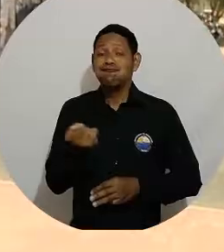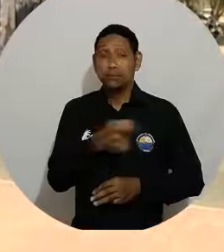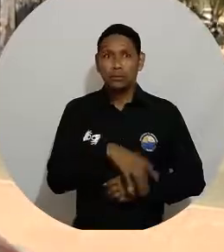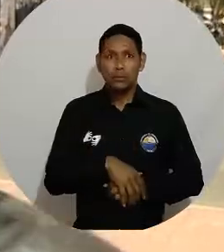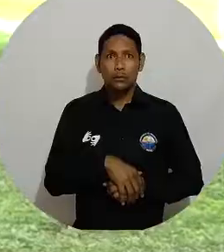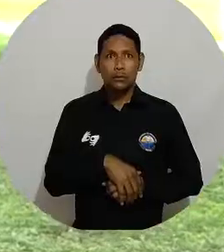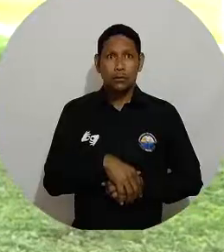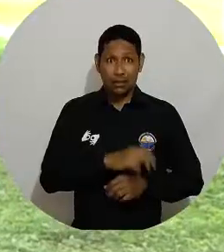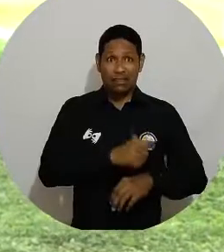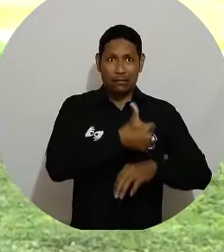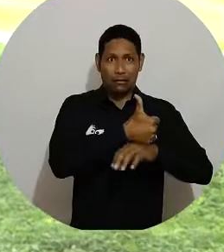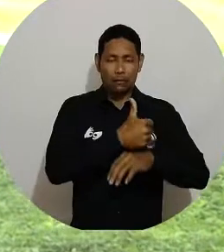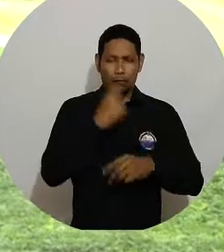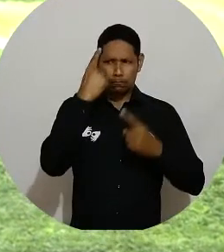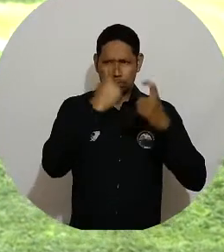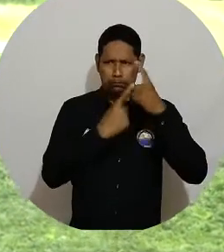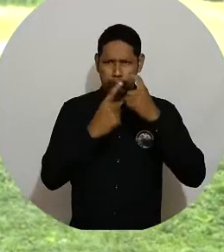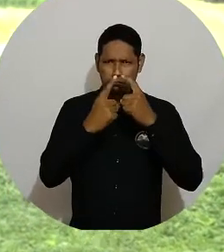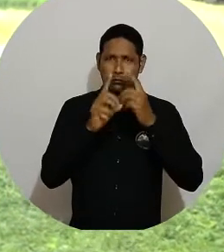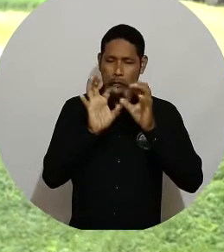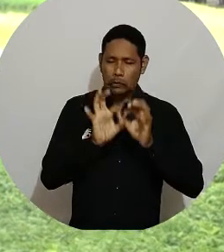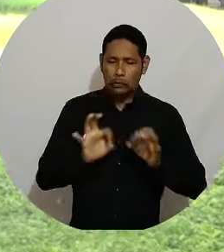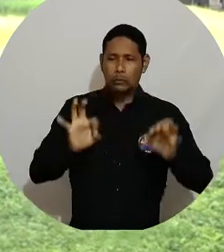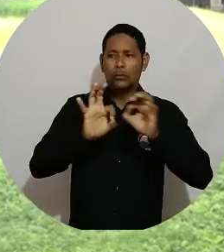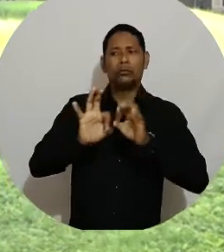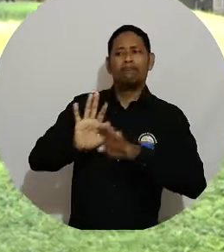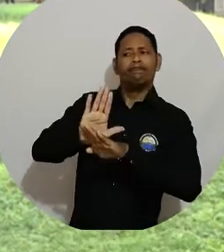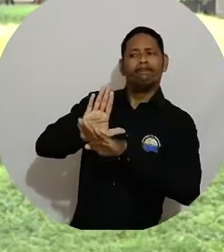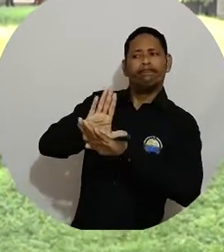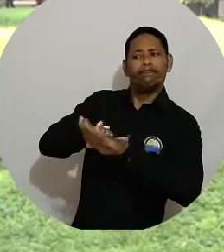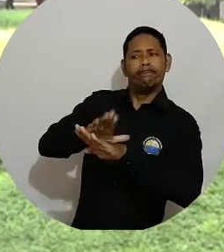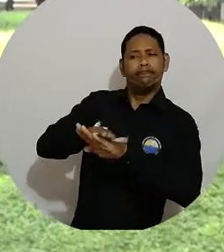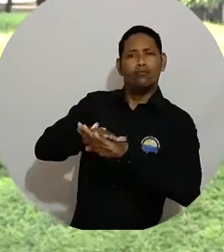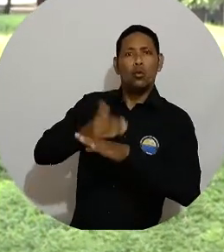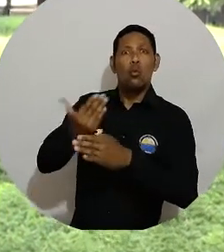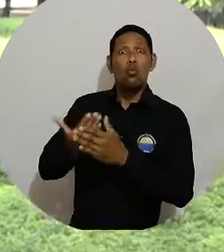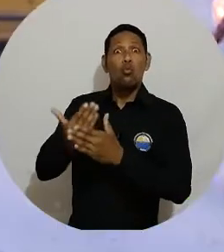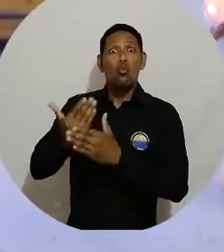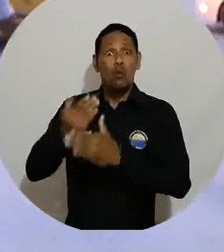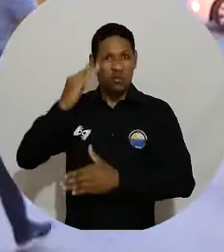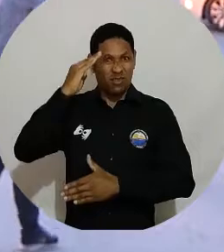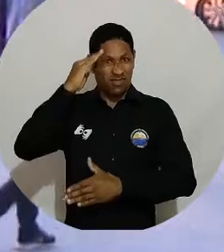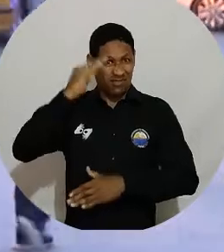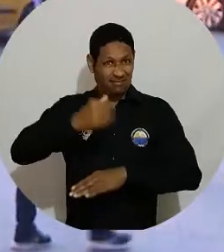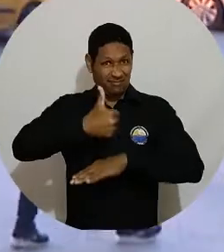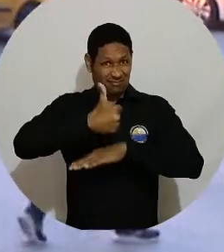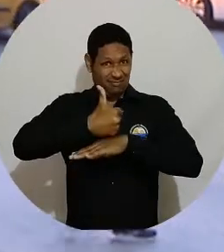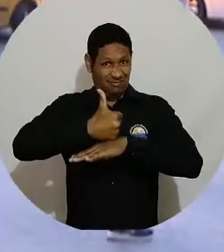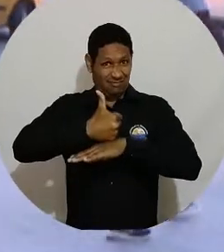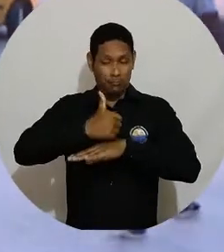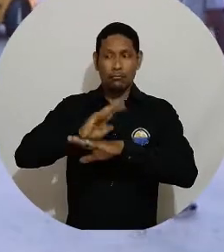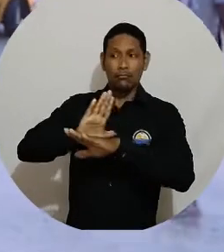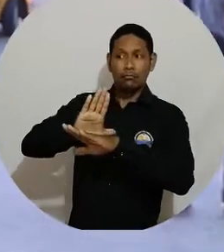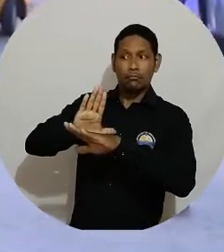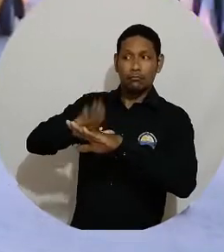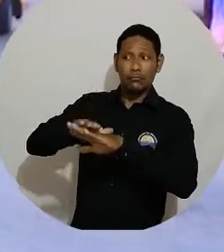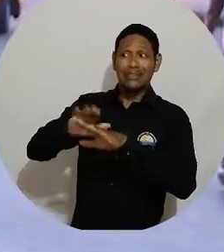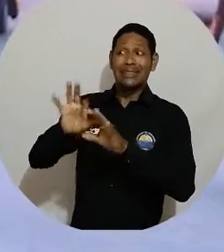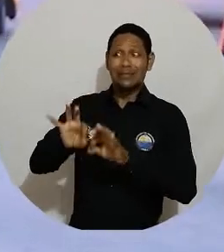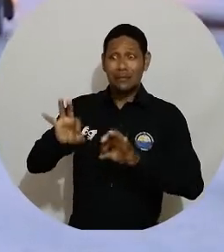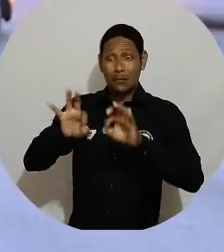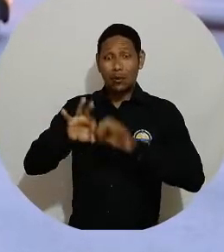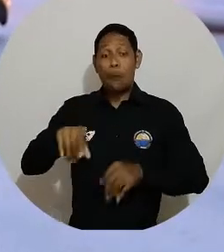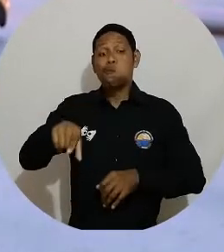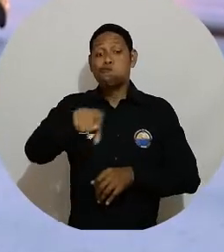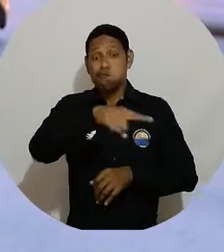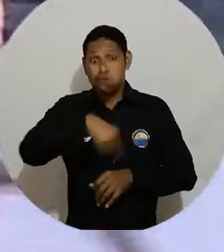ha considerado pertinente y necesario reiterar al nuevo comandante de la Policía del Magdalena la necesidad